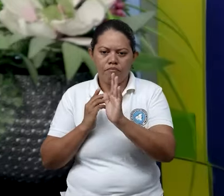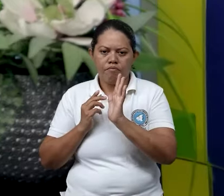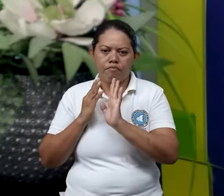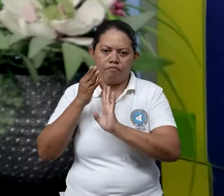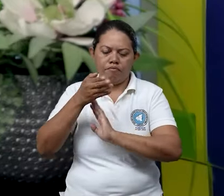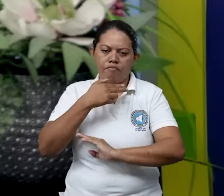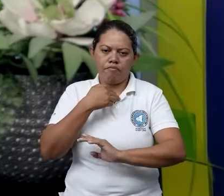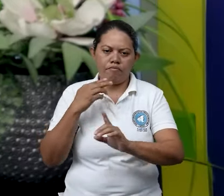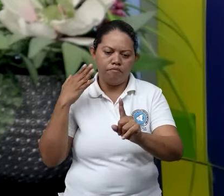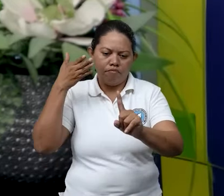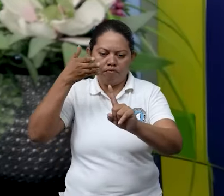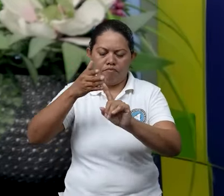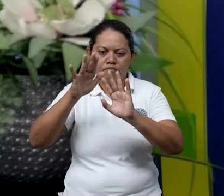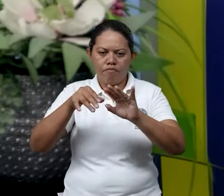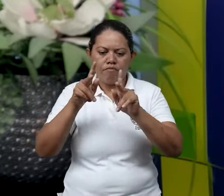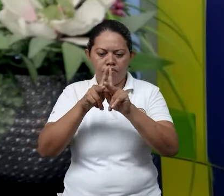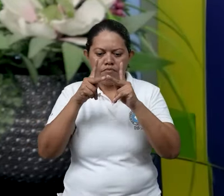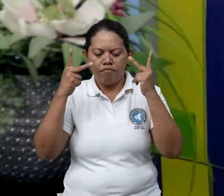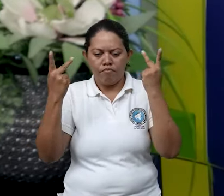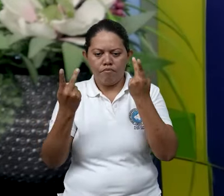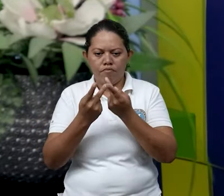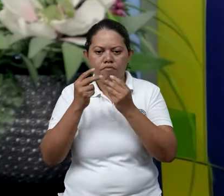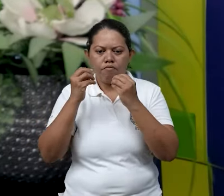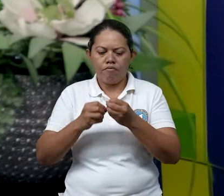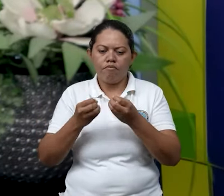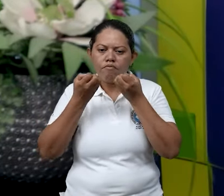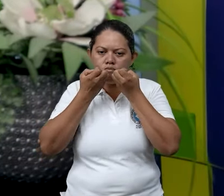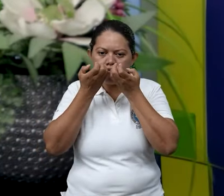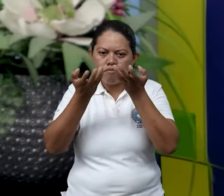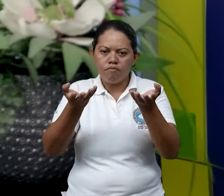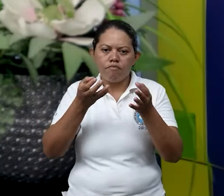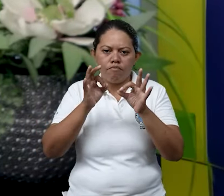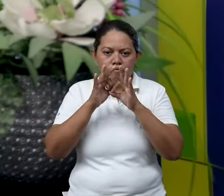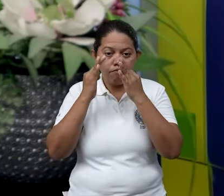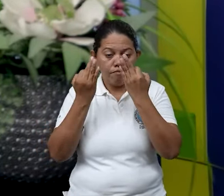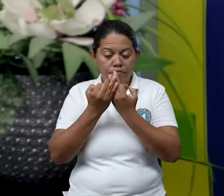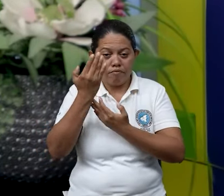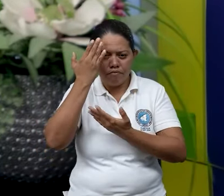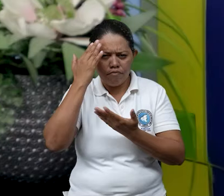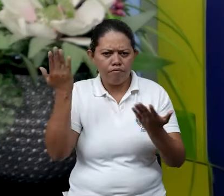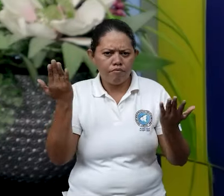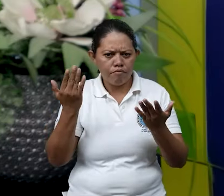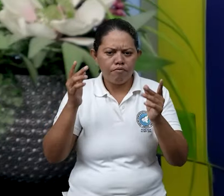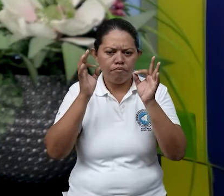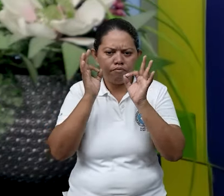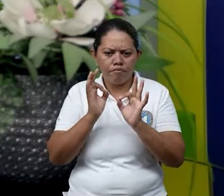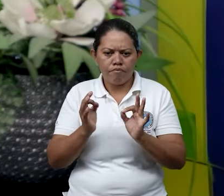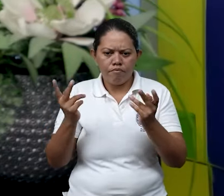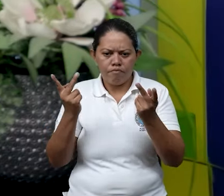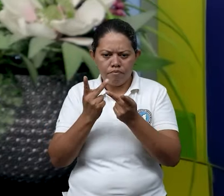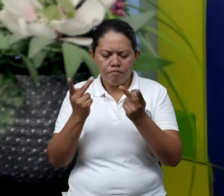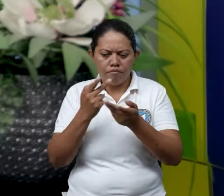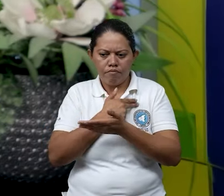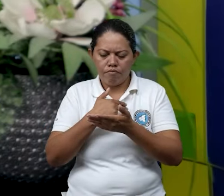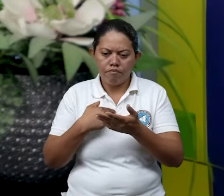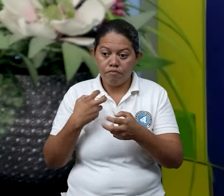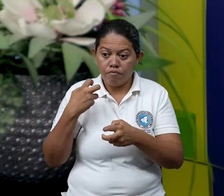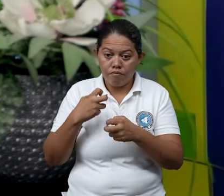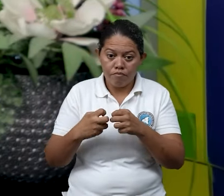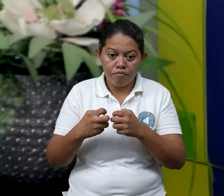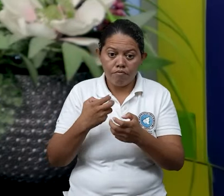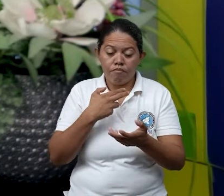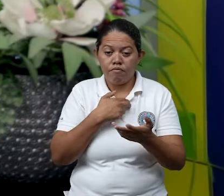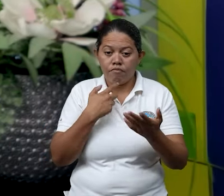de que las familias y las poblaciones en riesgo conozcan específicamente cómo vivir en una situación, en un